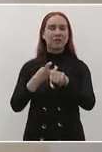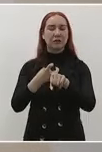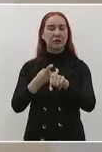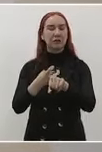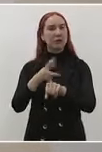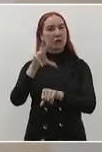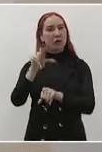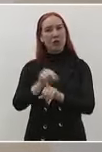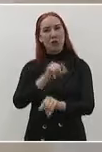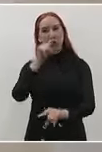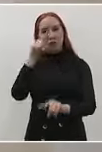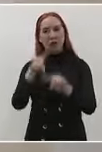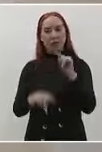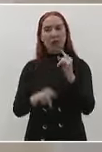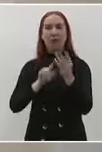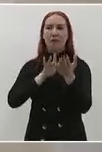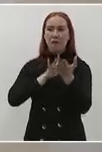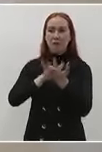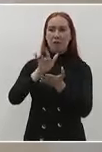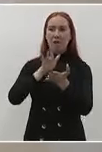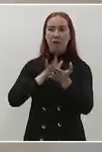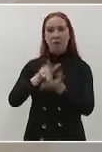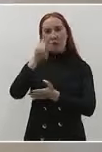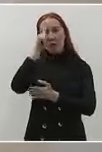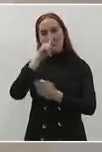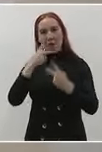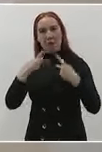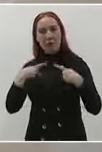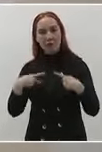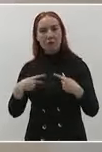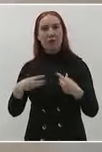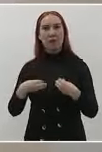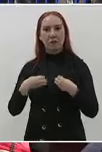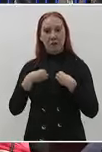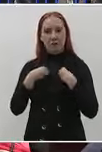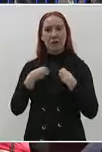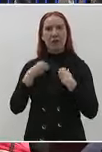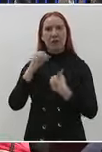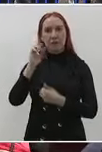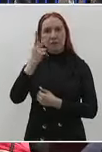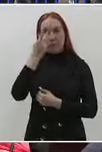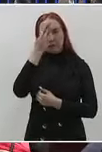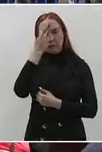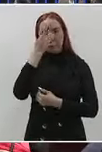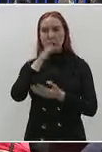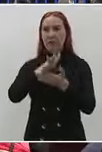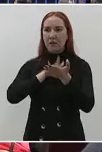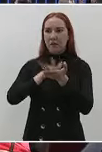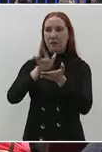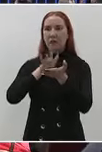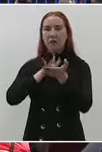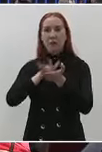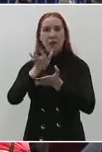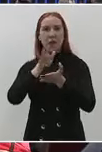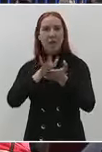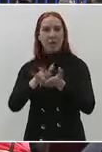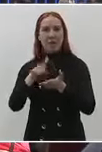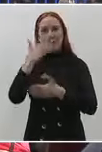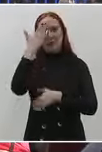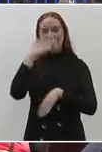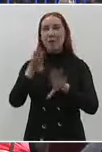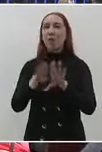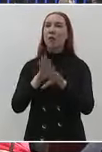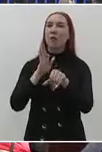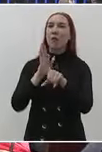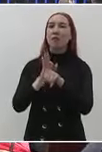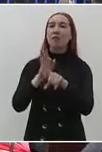él de su patrimonio apoyaba en la lucha para